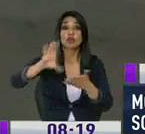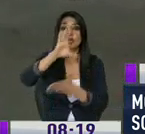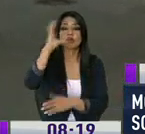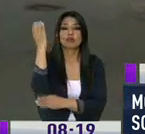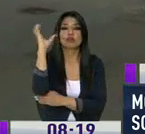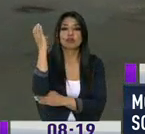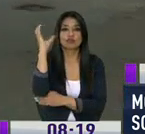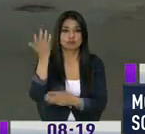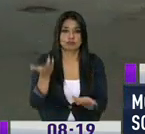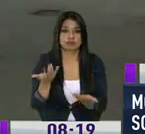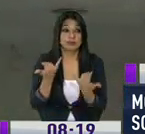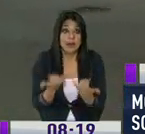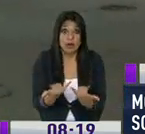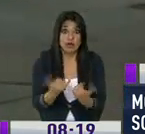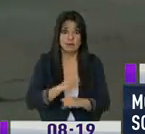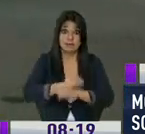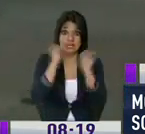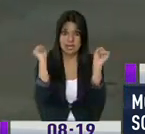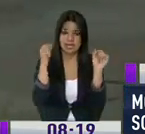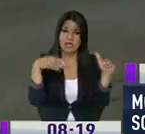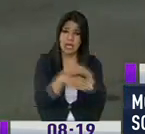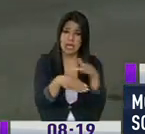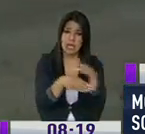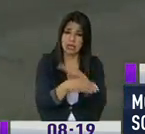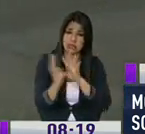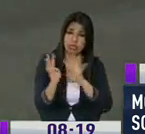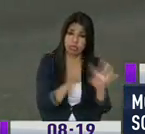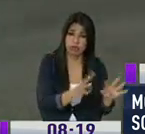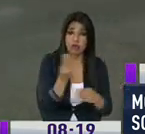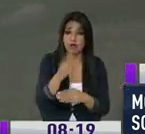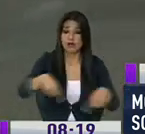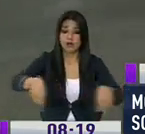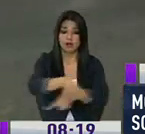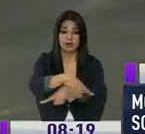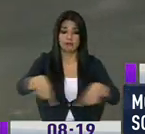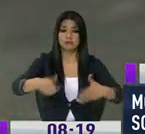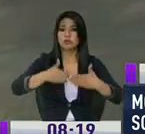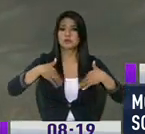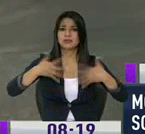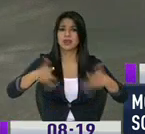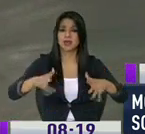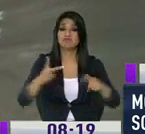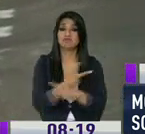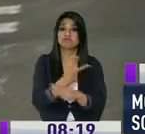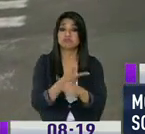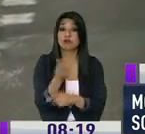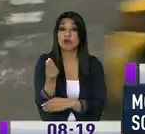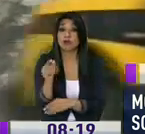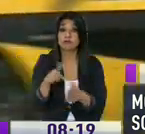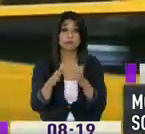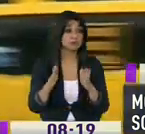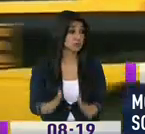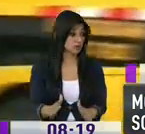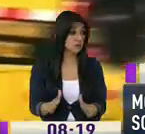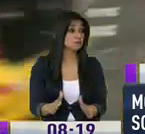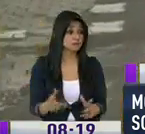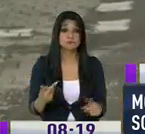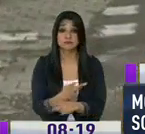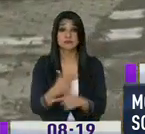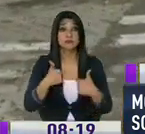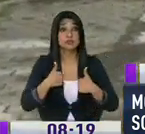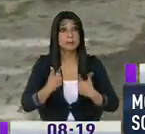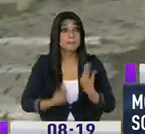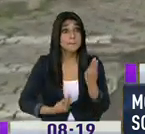pico de la mañana no hay quien les ayude a cruzar, no hay quien les ayude. Corren mucho peligro los estudiantes. Y nosotros, como